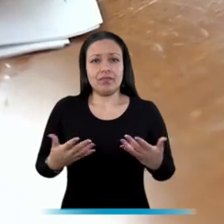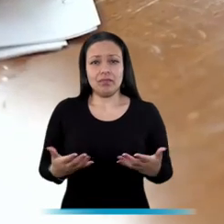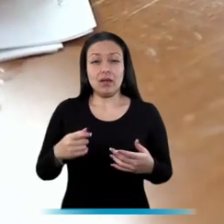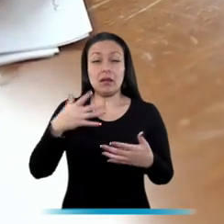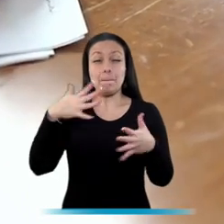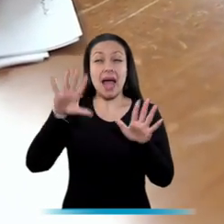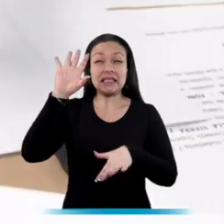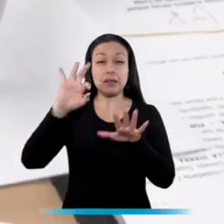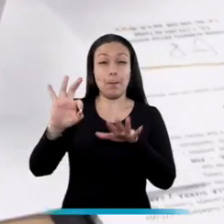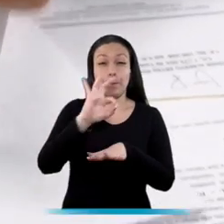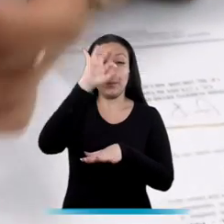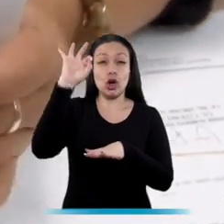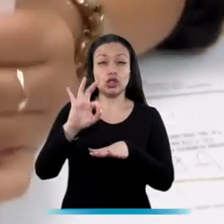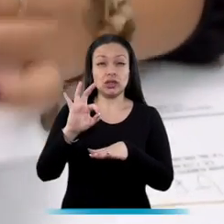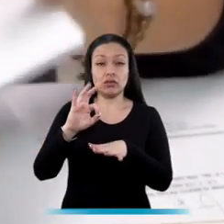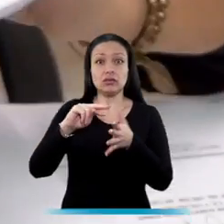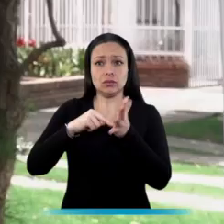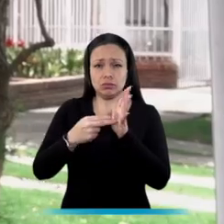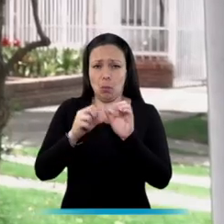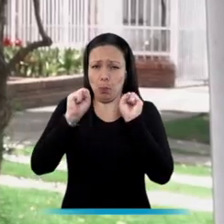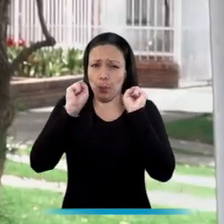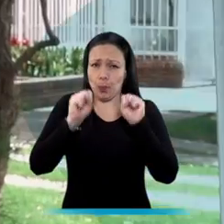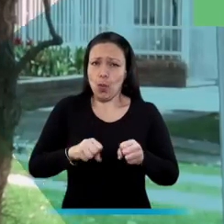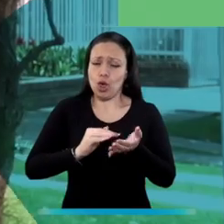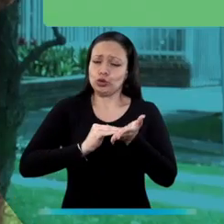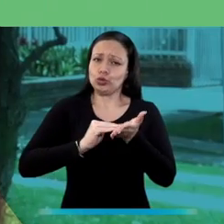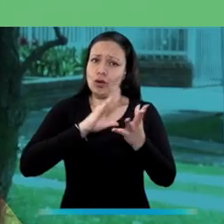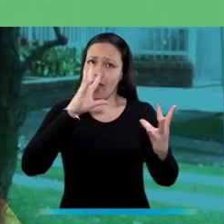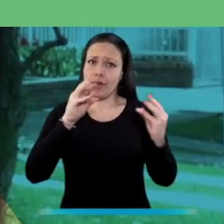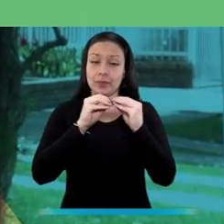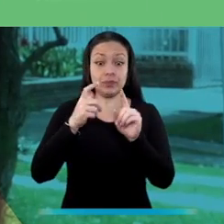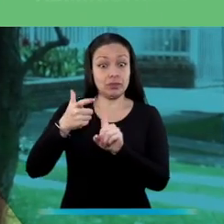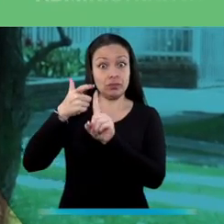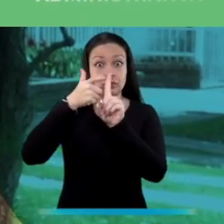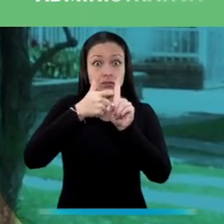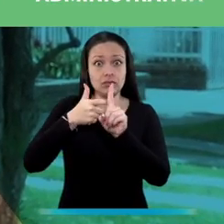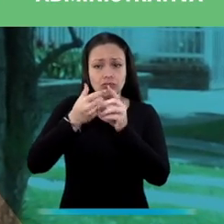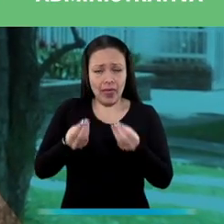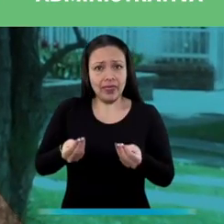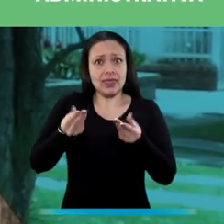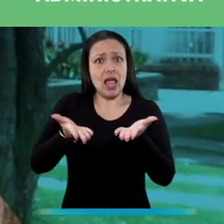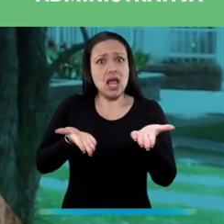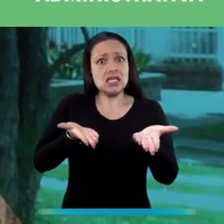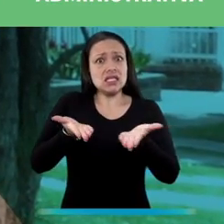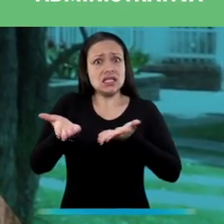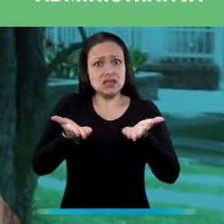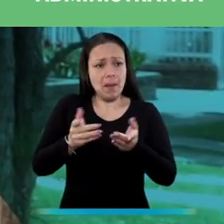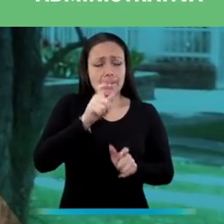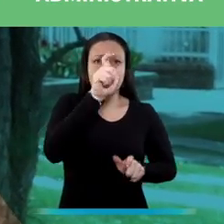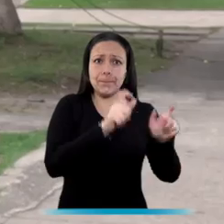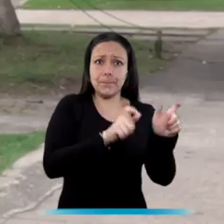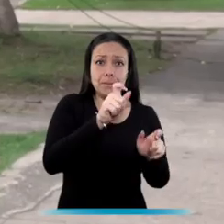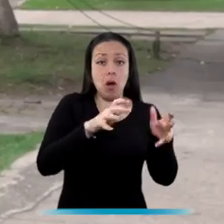En un gran porcentaje se puede llegar a un buen acuerdo. La PROC ofrece los servicios de conciliación civil y comercial o extrajudicial